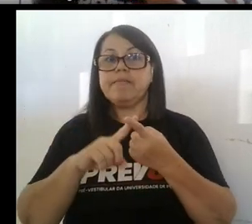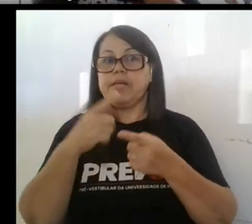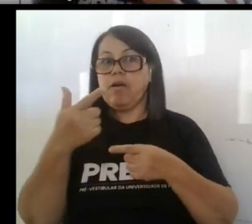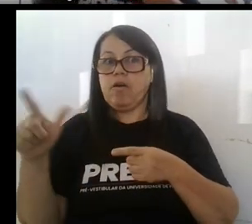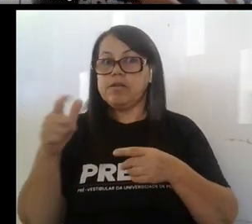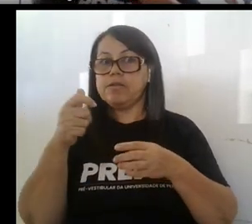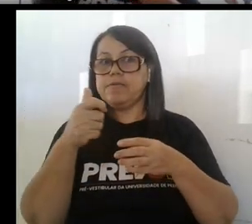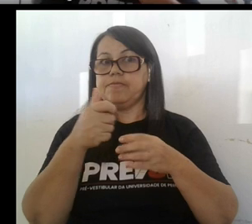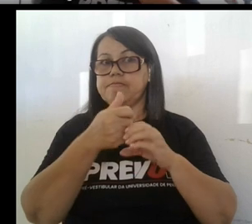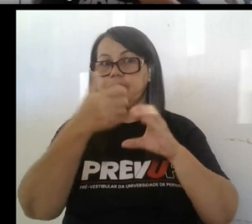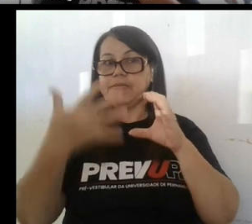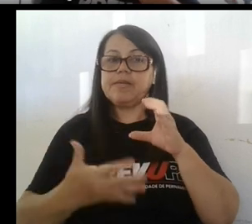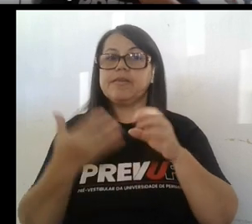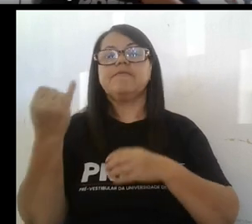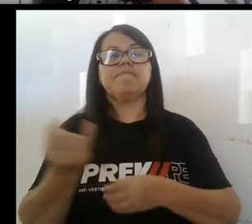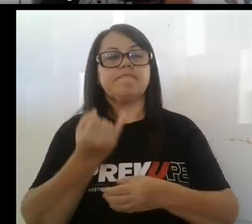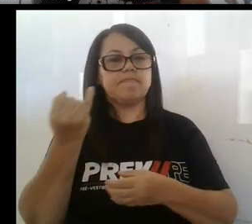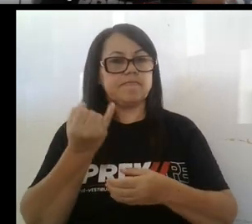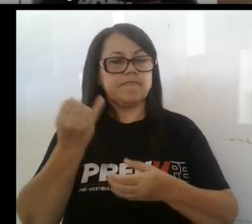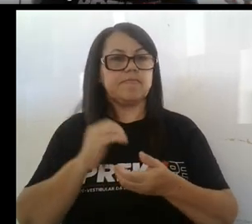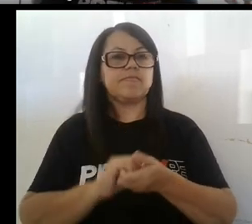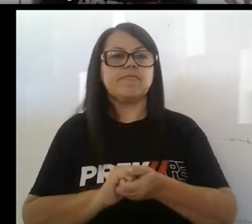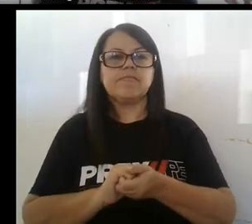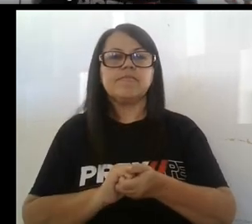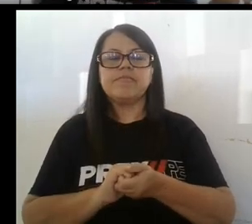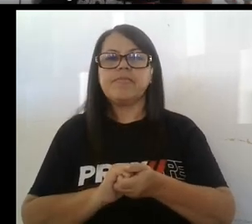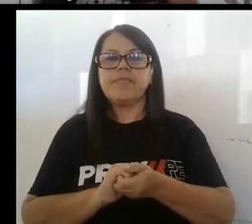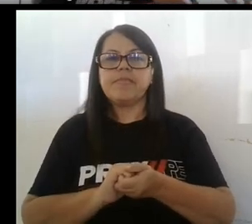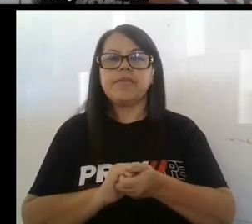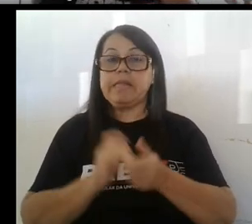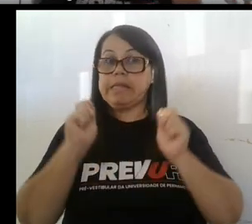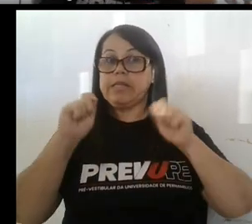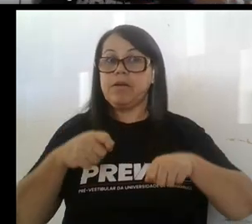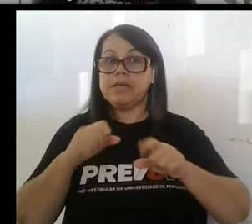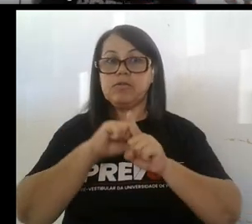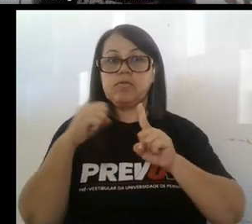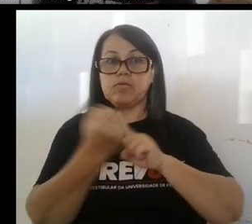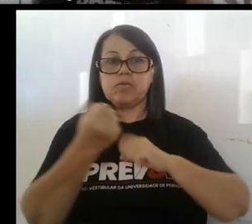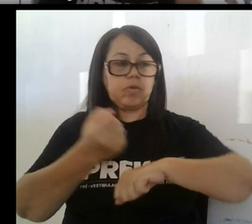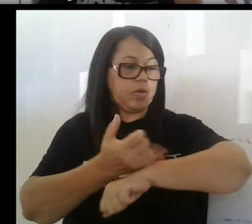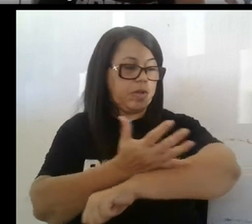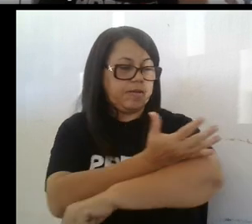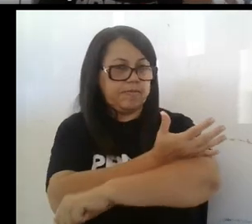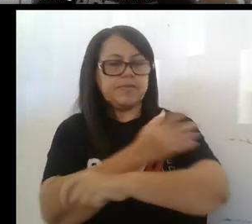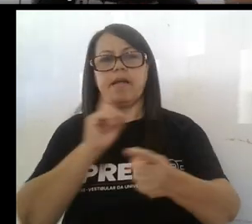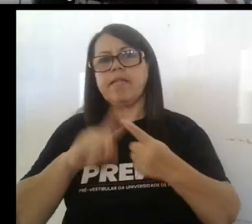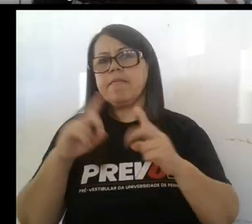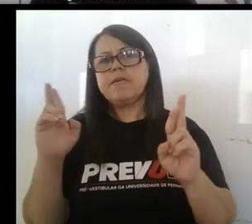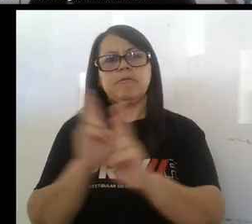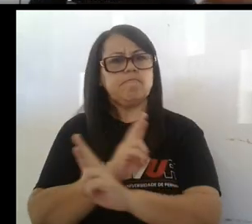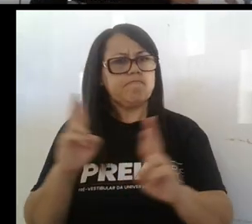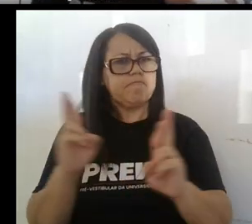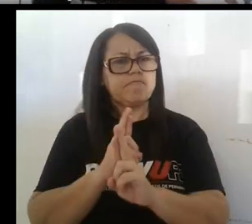aspecto no menos importante en estas competencias socioemocionales, en las